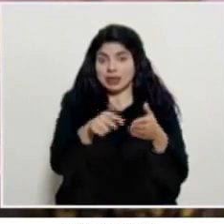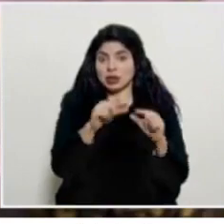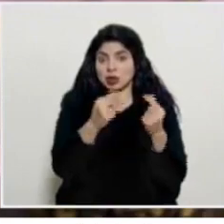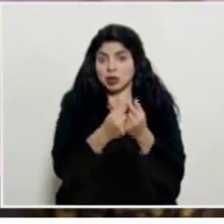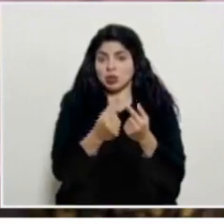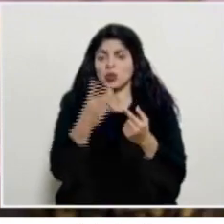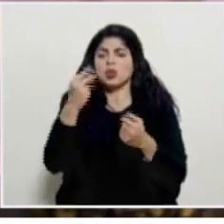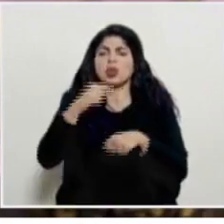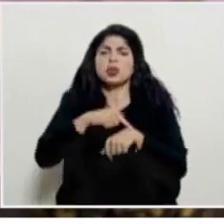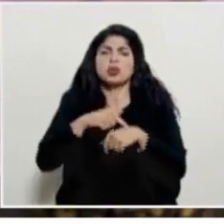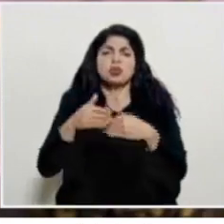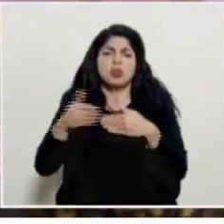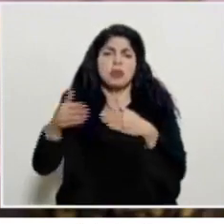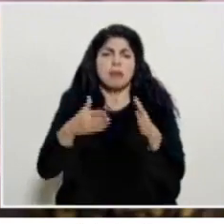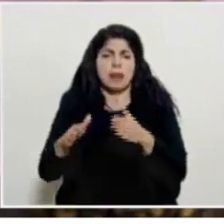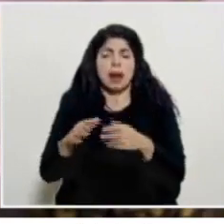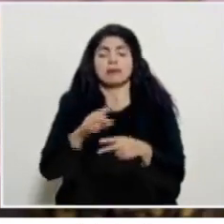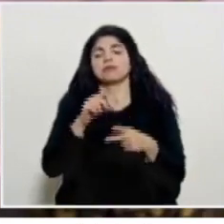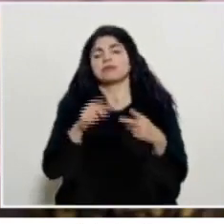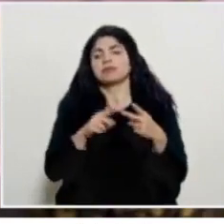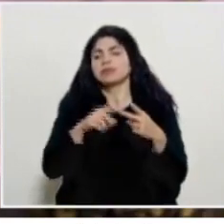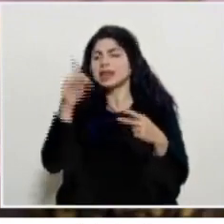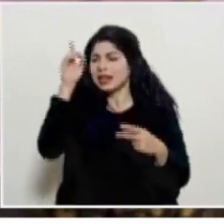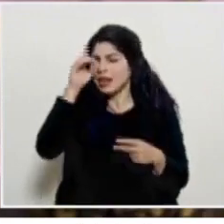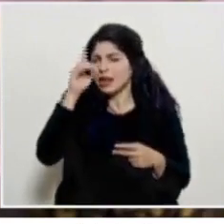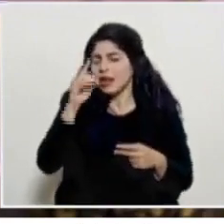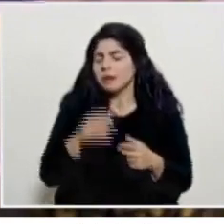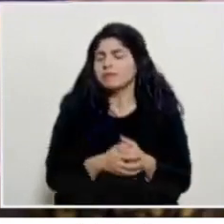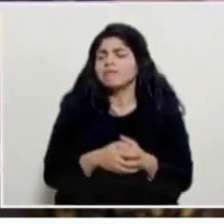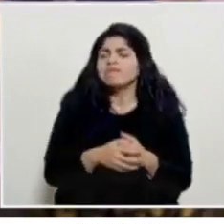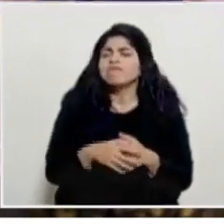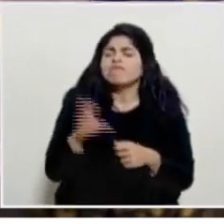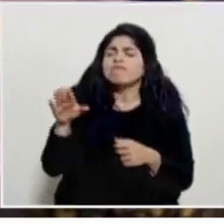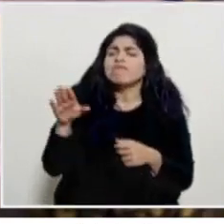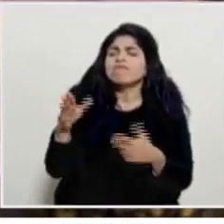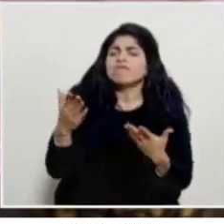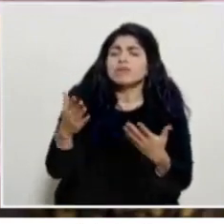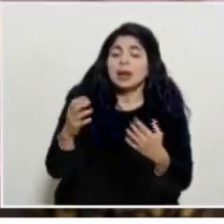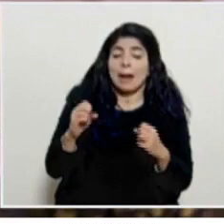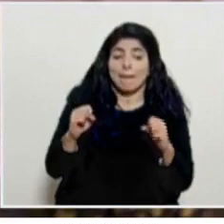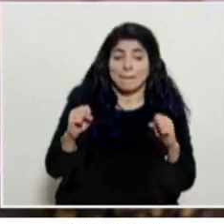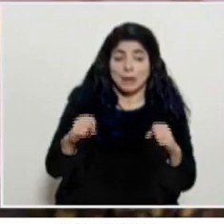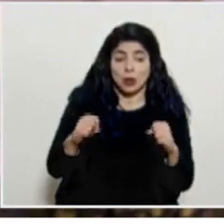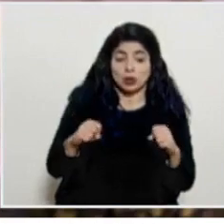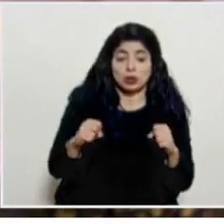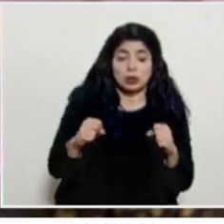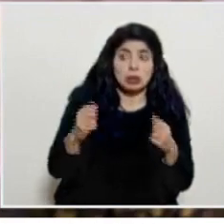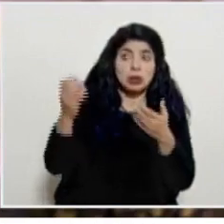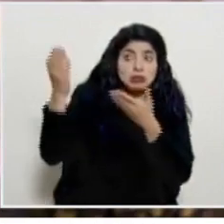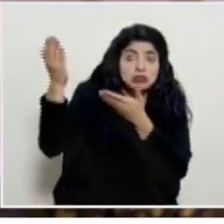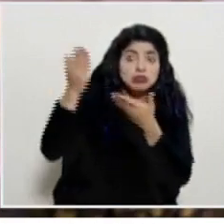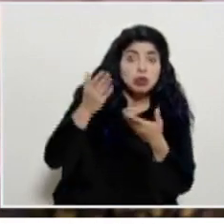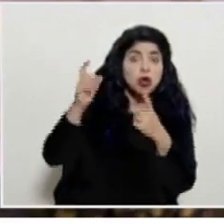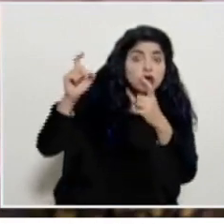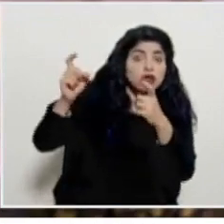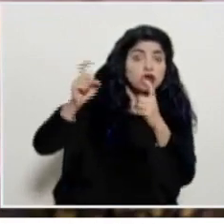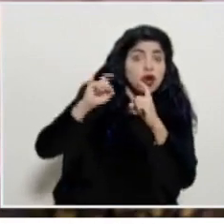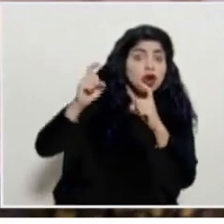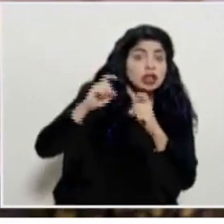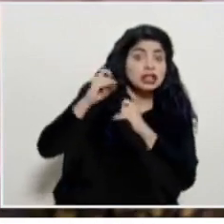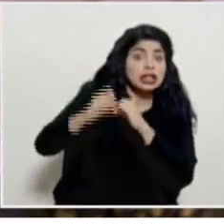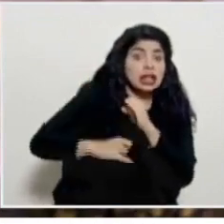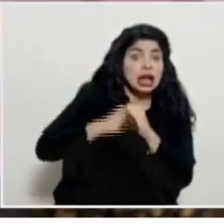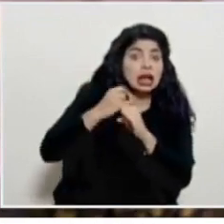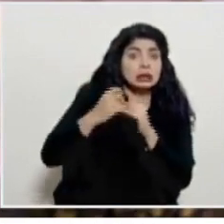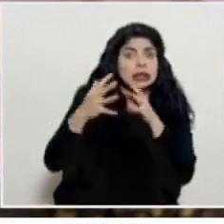segundo don Daniel en cuanto a la posibilidad de gestionar donaciones internacionales